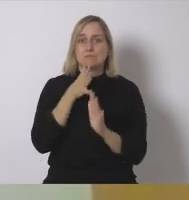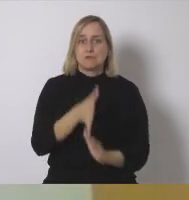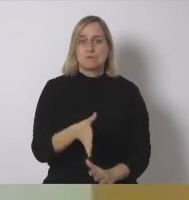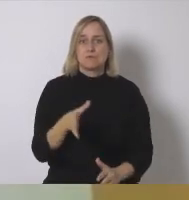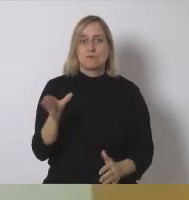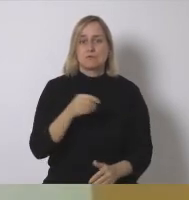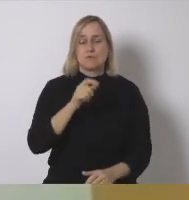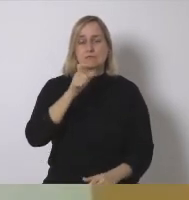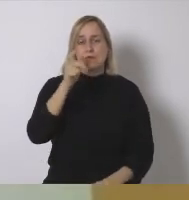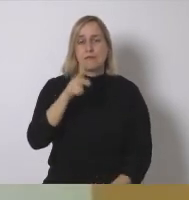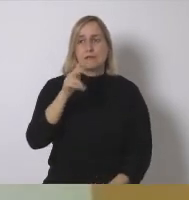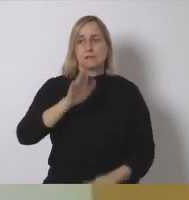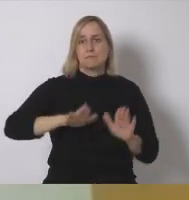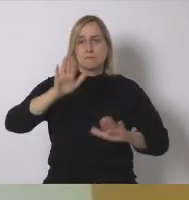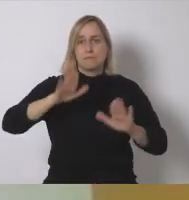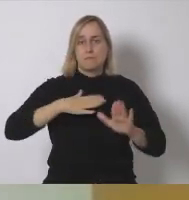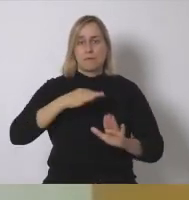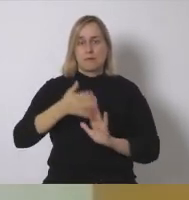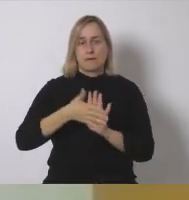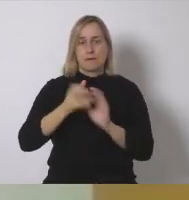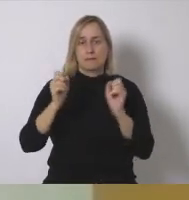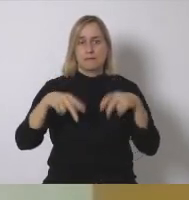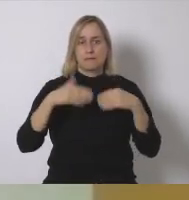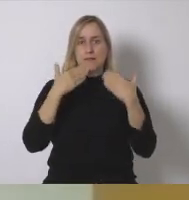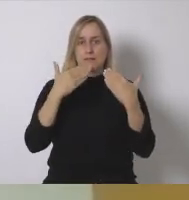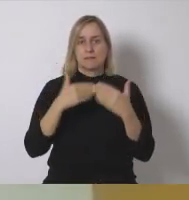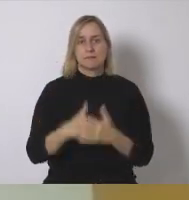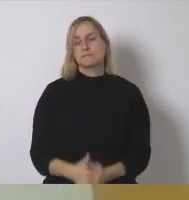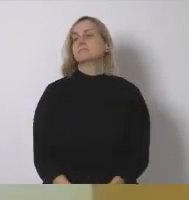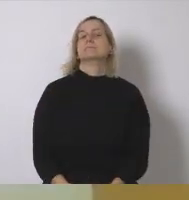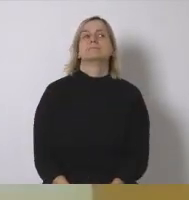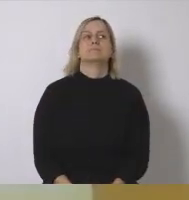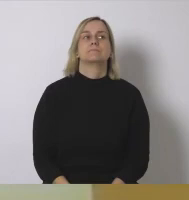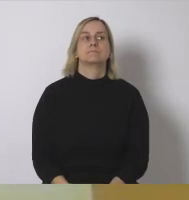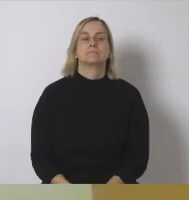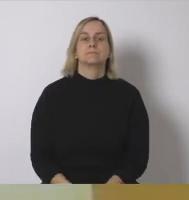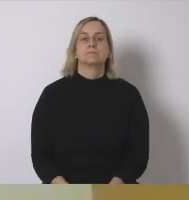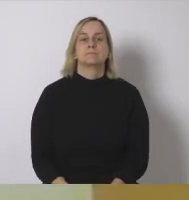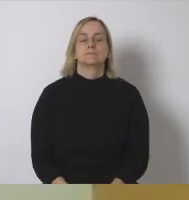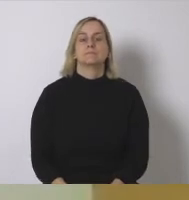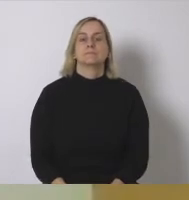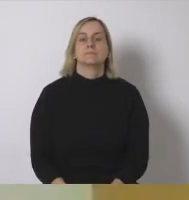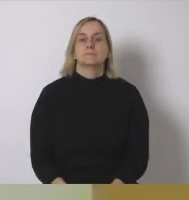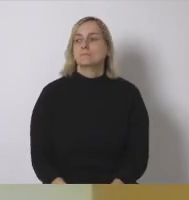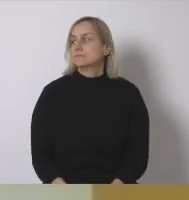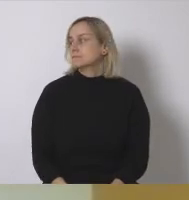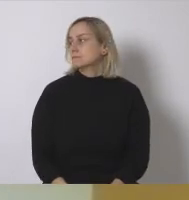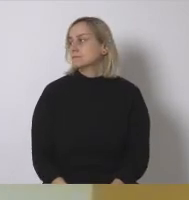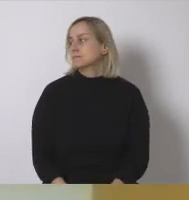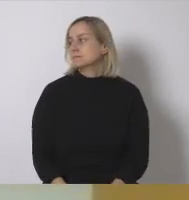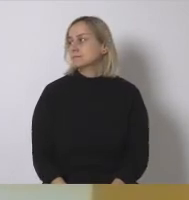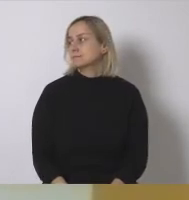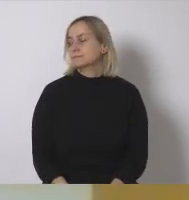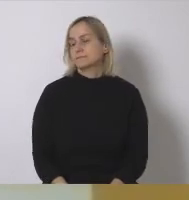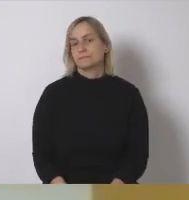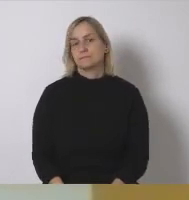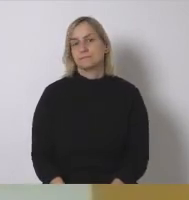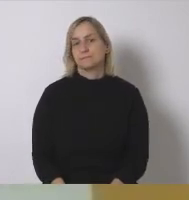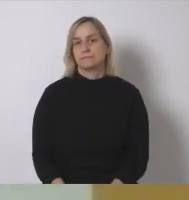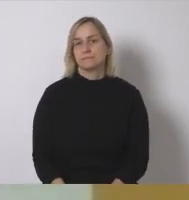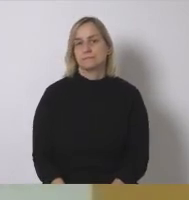para este turno de palabras os voy a pedir sobre todo que seáis breves por favor para que haya tiempo para responder a todas las preguntas